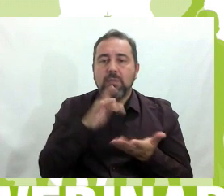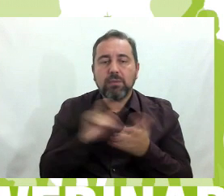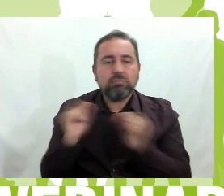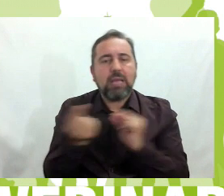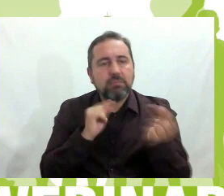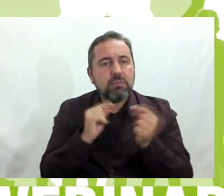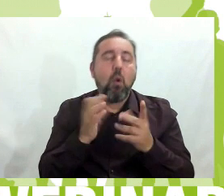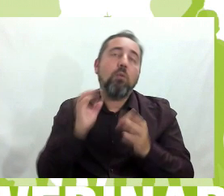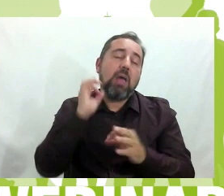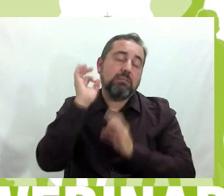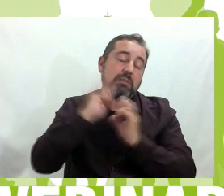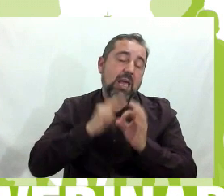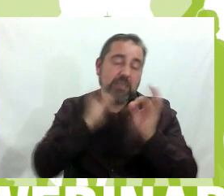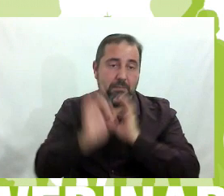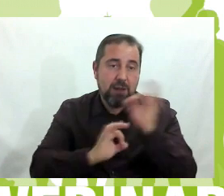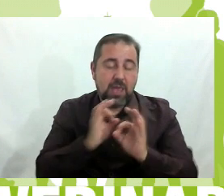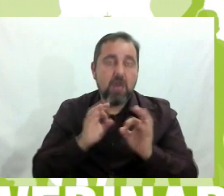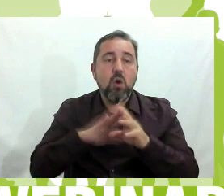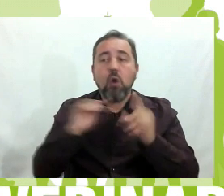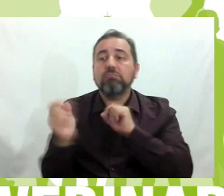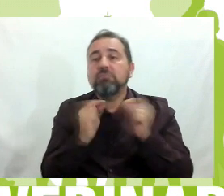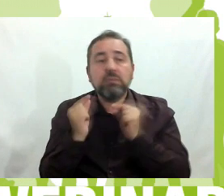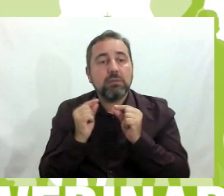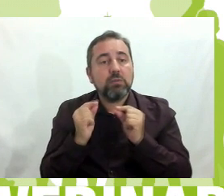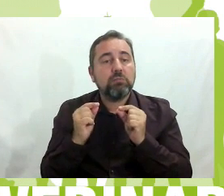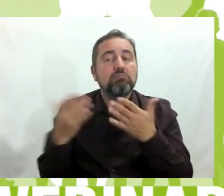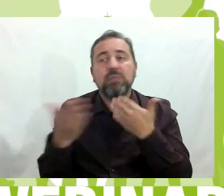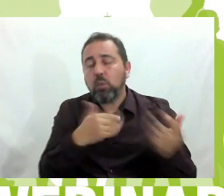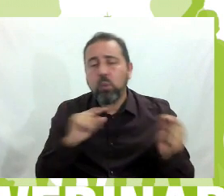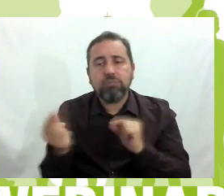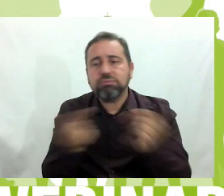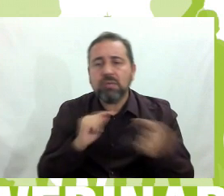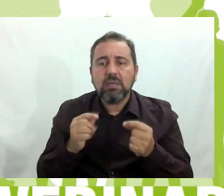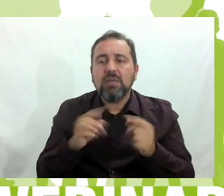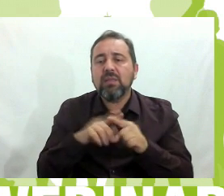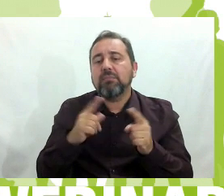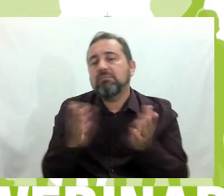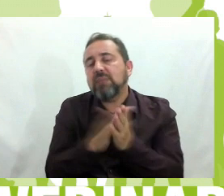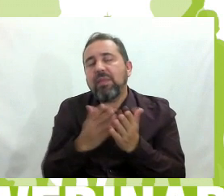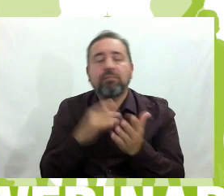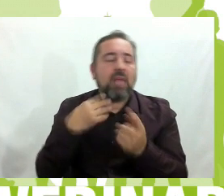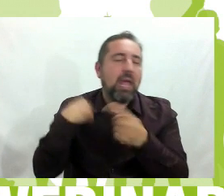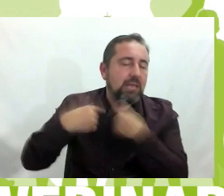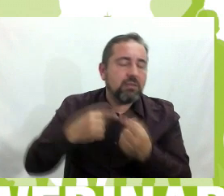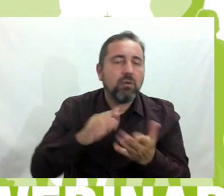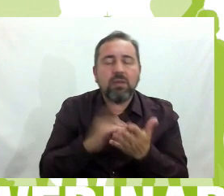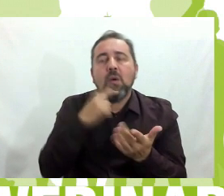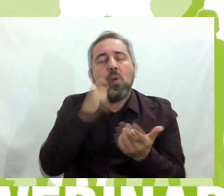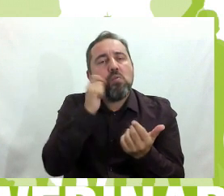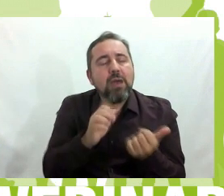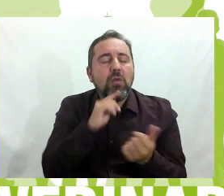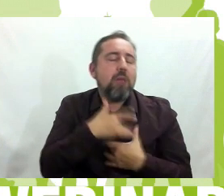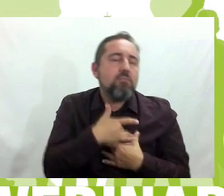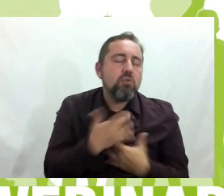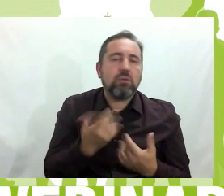asambleas, y en las tertulias que leemos libros clásicos salen temas humanos, de amor, de sentimientos, de